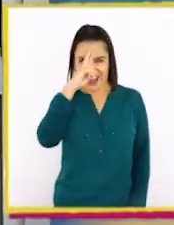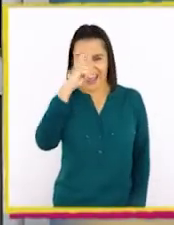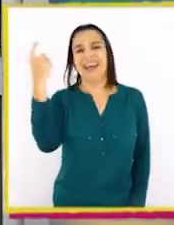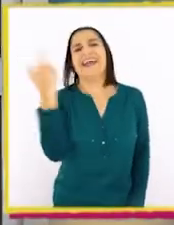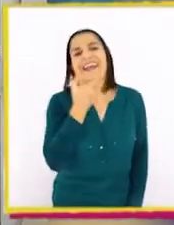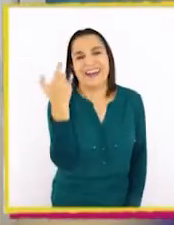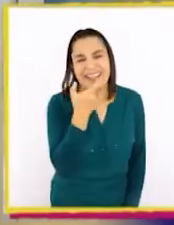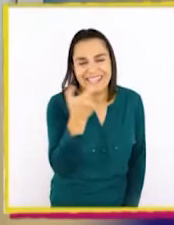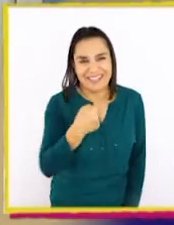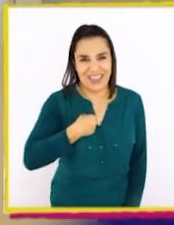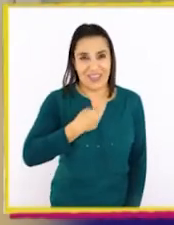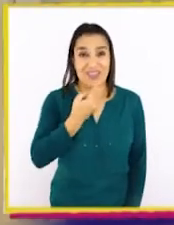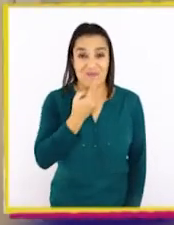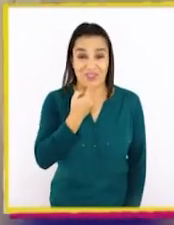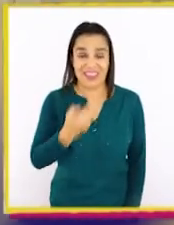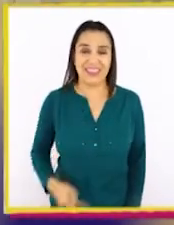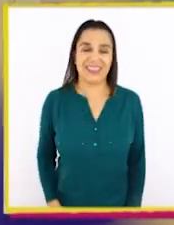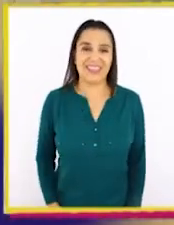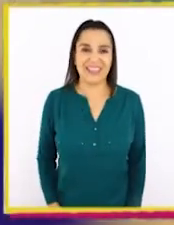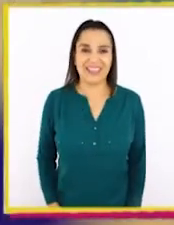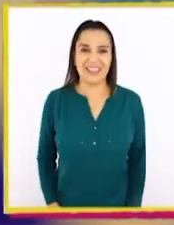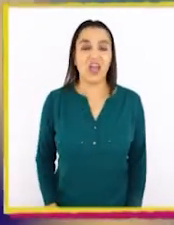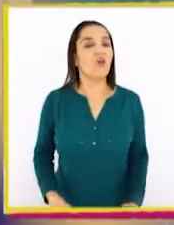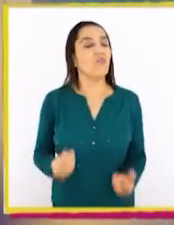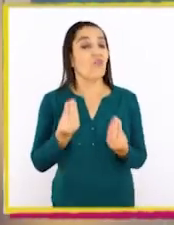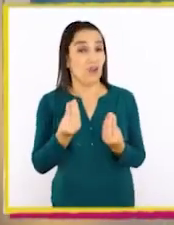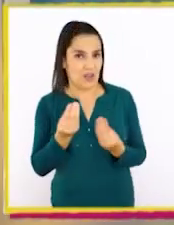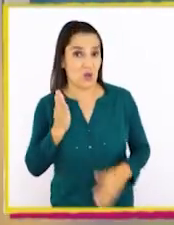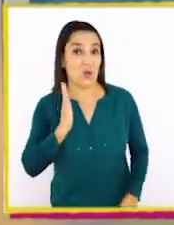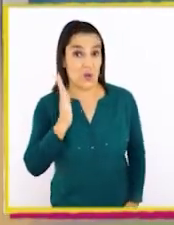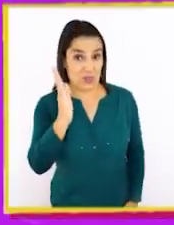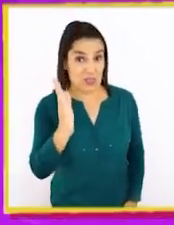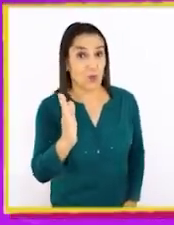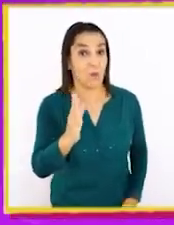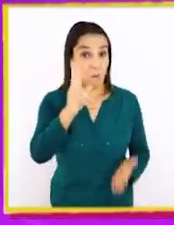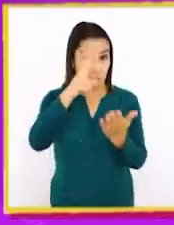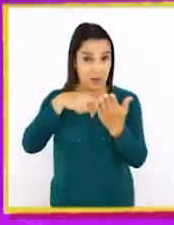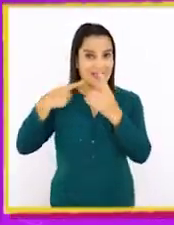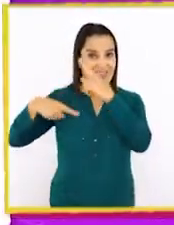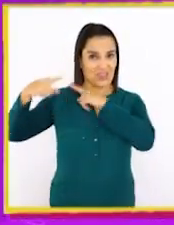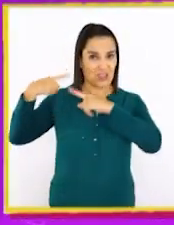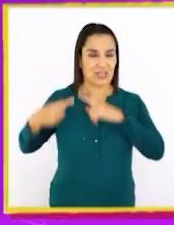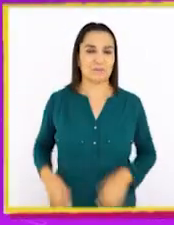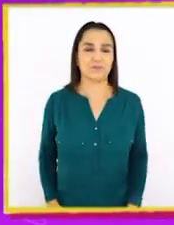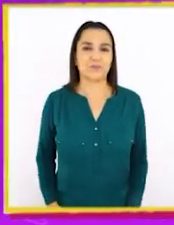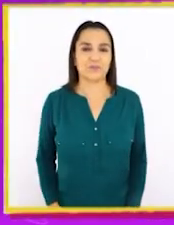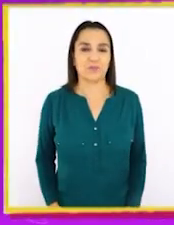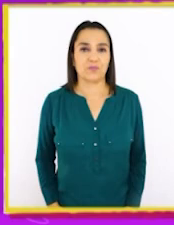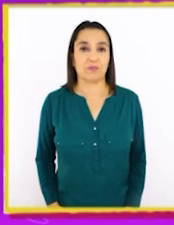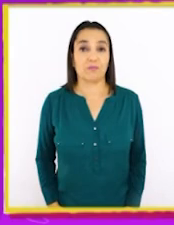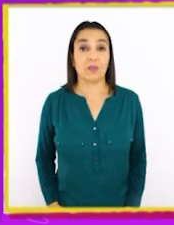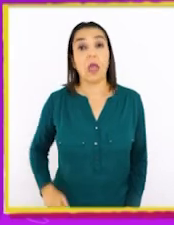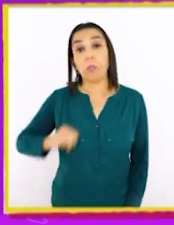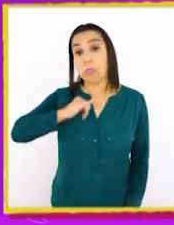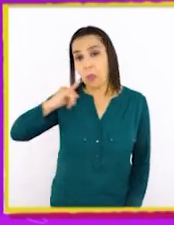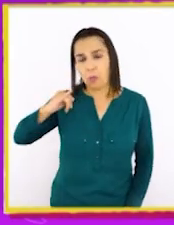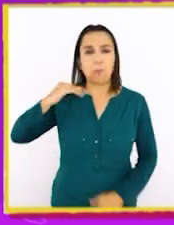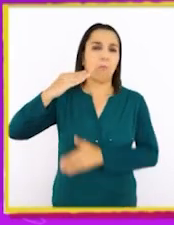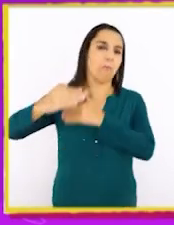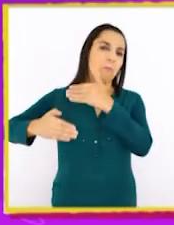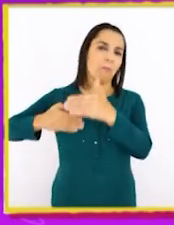risa! ¡A mí también! Bueno, pero continuemos con la historia. Muchos años después,